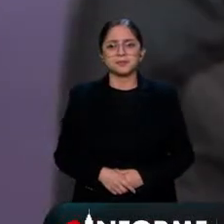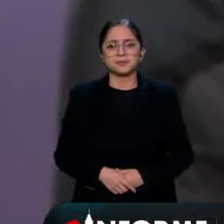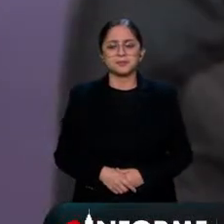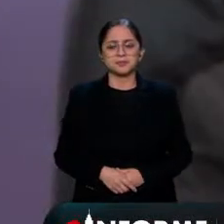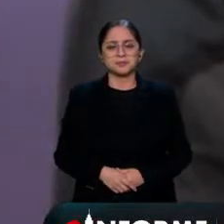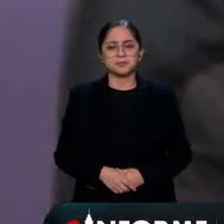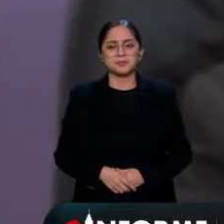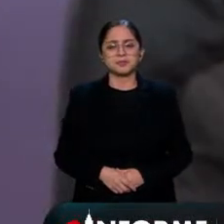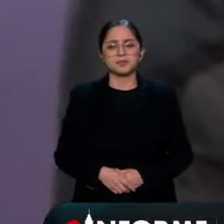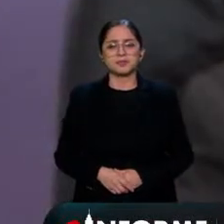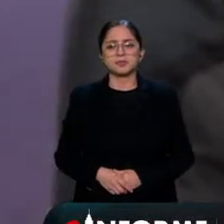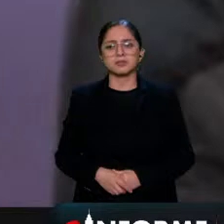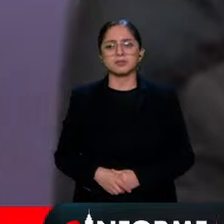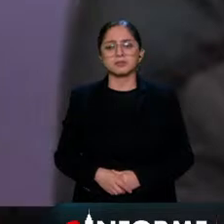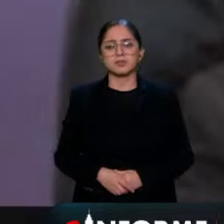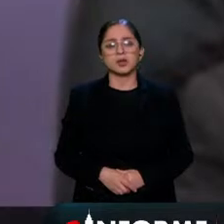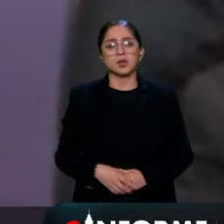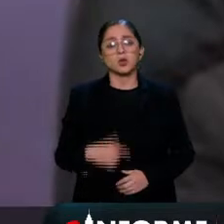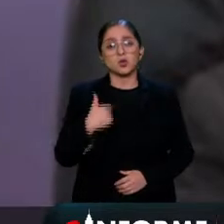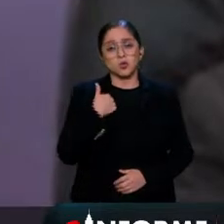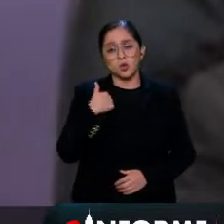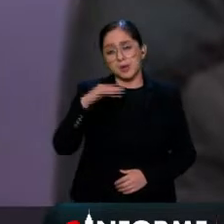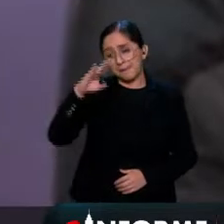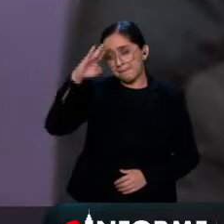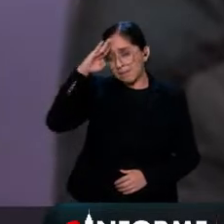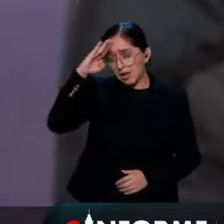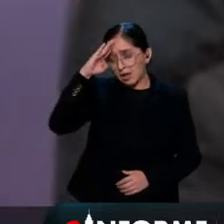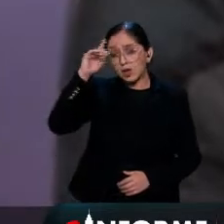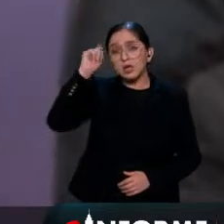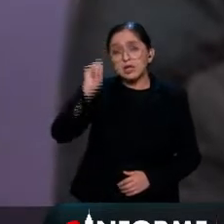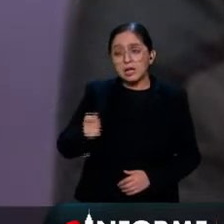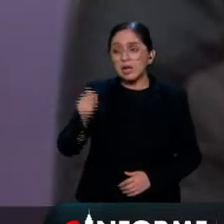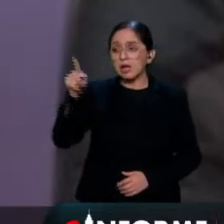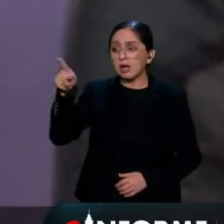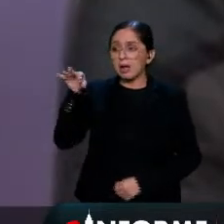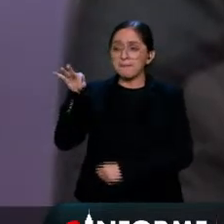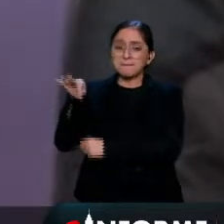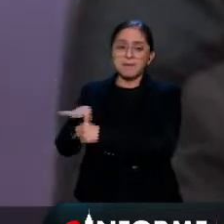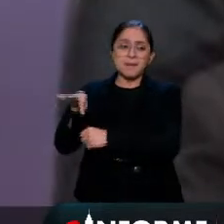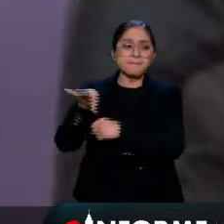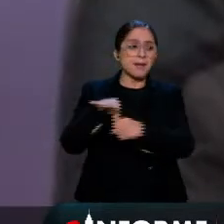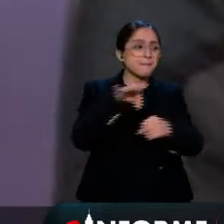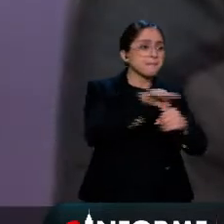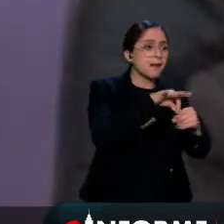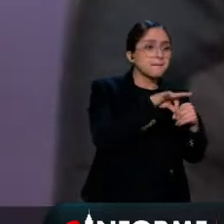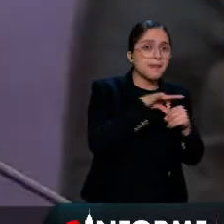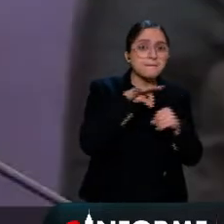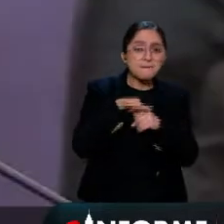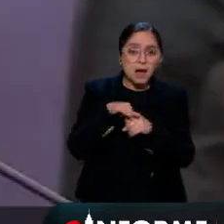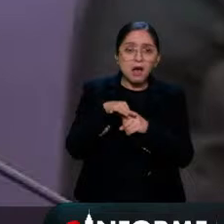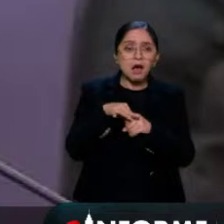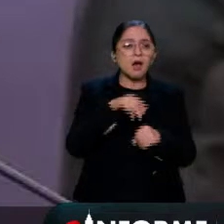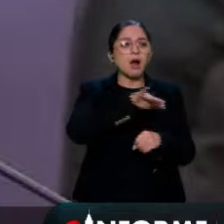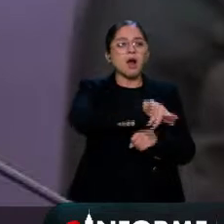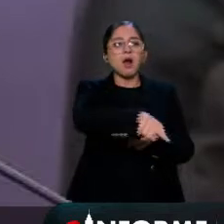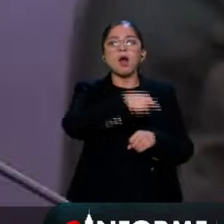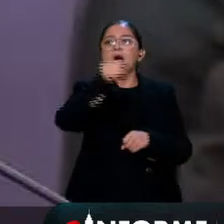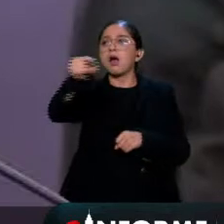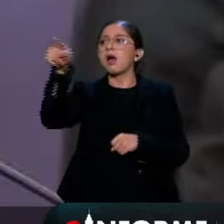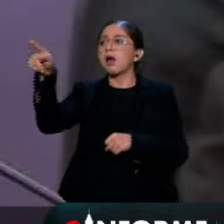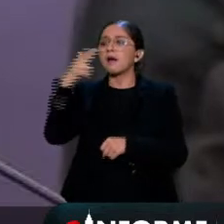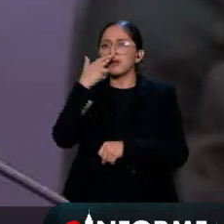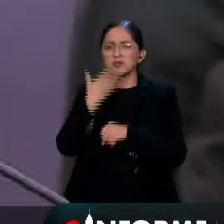Me parece que ha habido un gatopardismo electoral del cual hay que hacernos cargo. Me parece